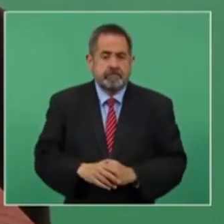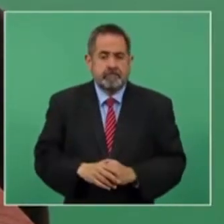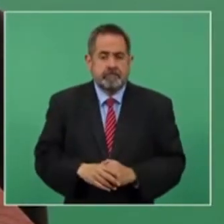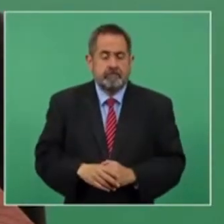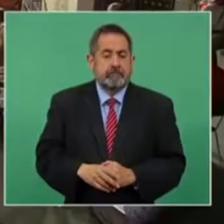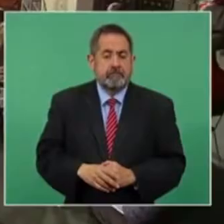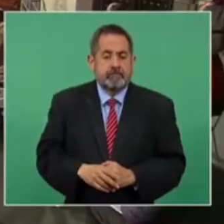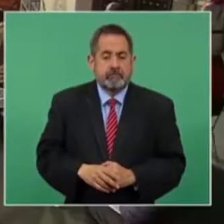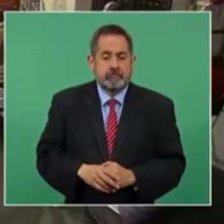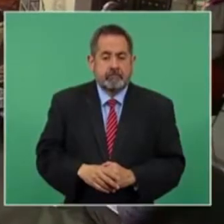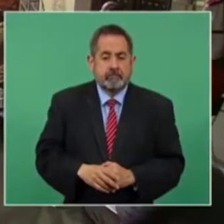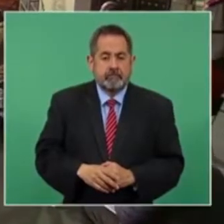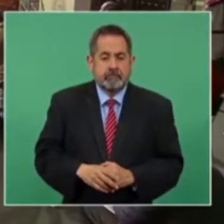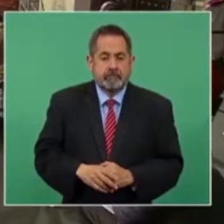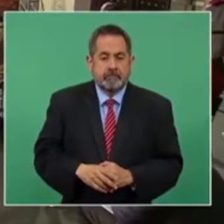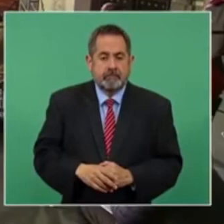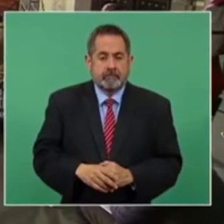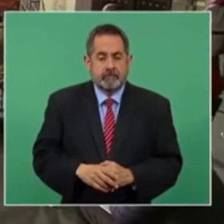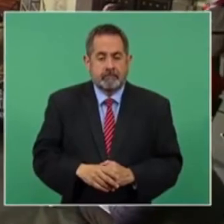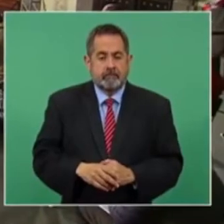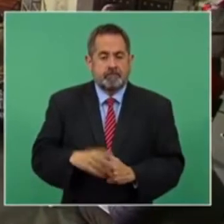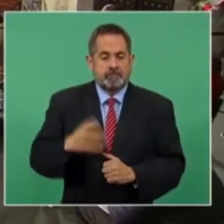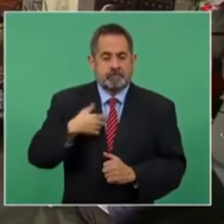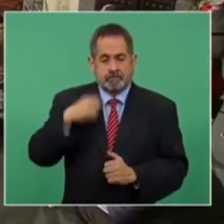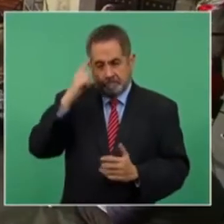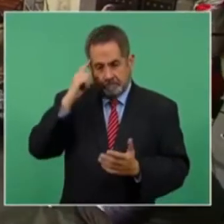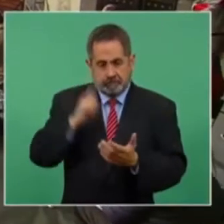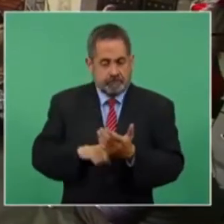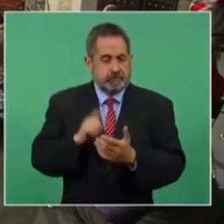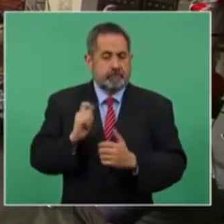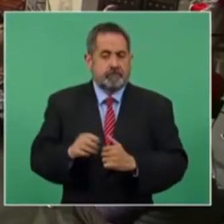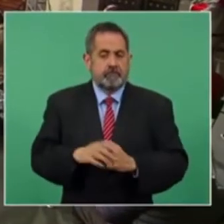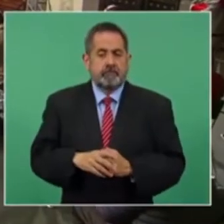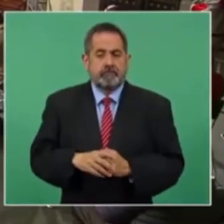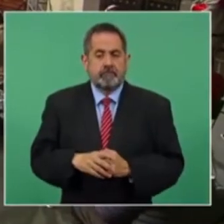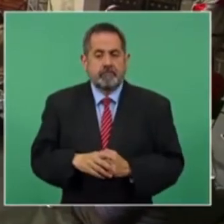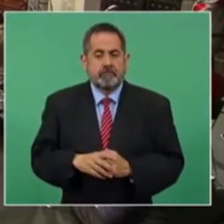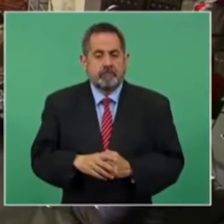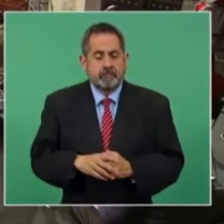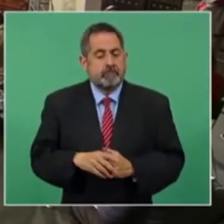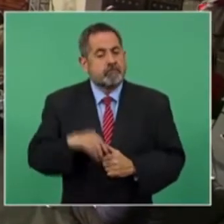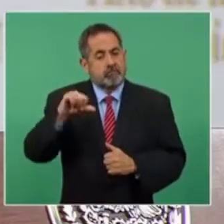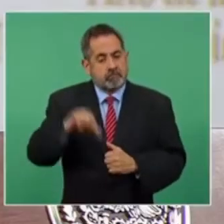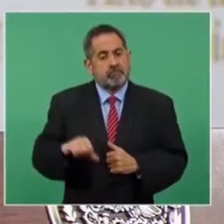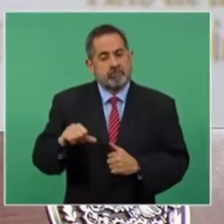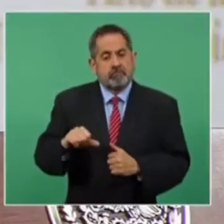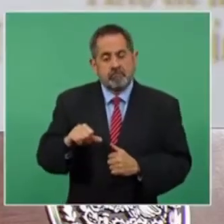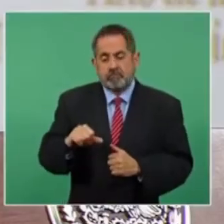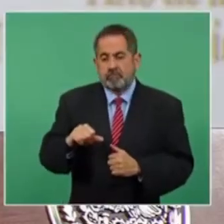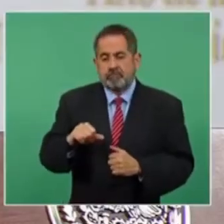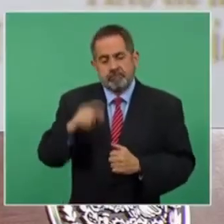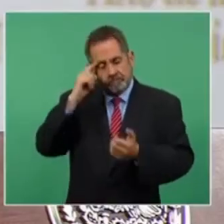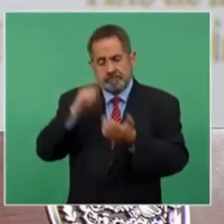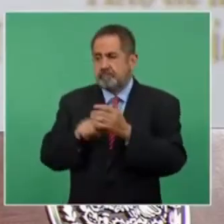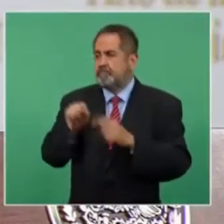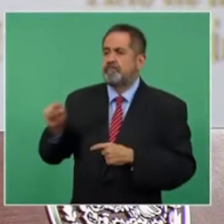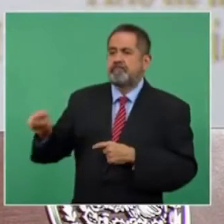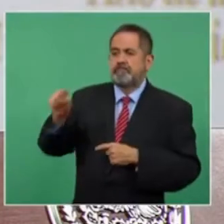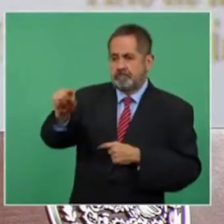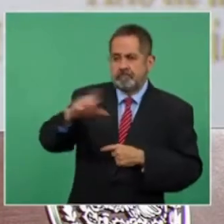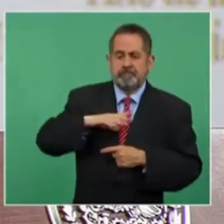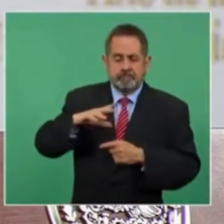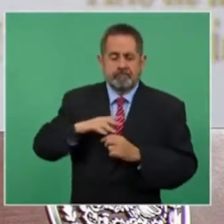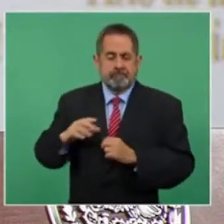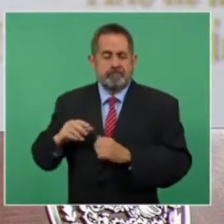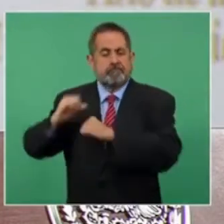Yo creo que hay instancias legales para eso, pero